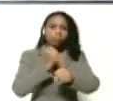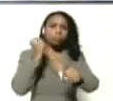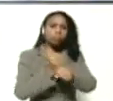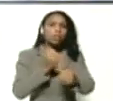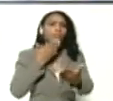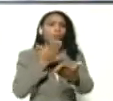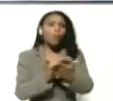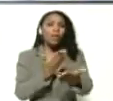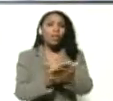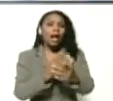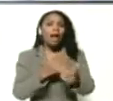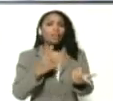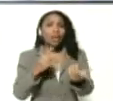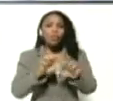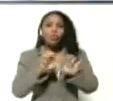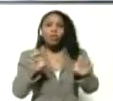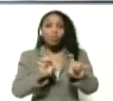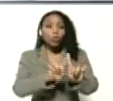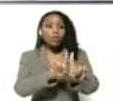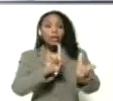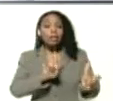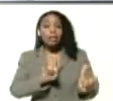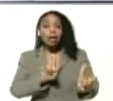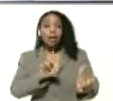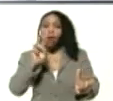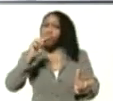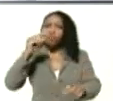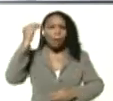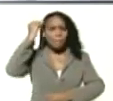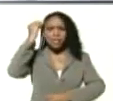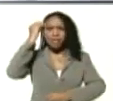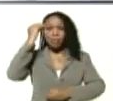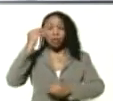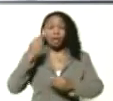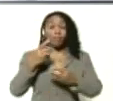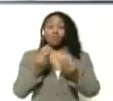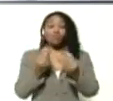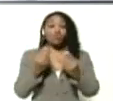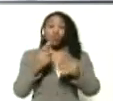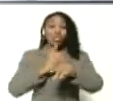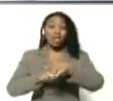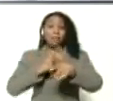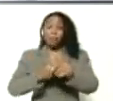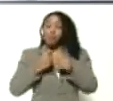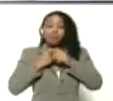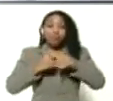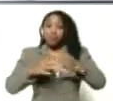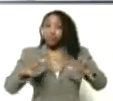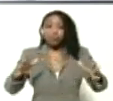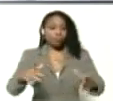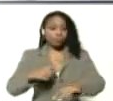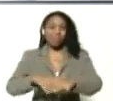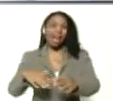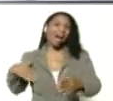propuesta de educación a distancia. Nunca pensamos que se iba a extender de la forma como se ha extendido.